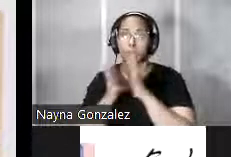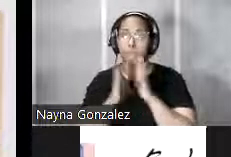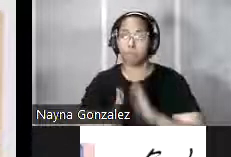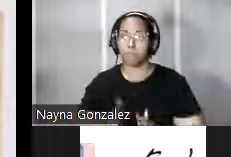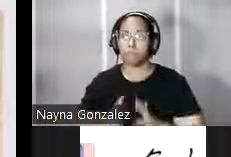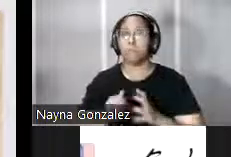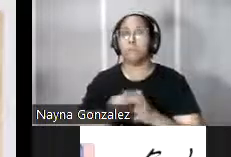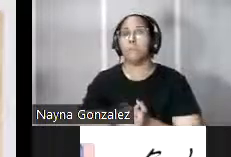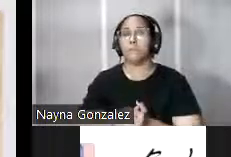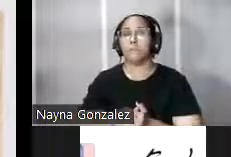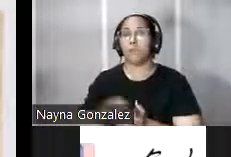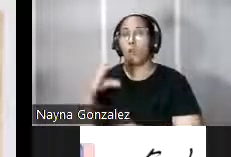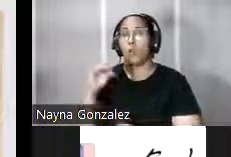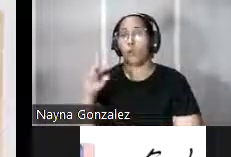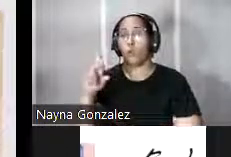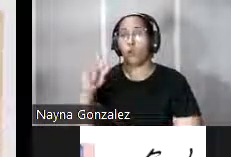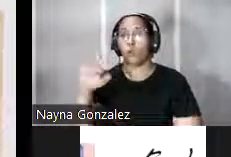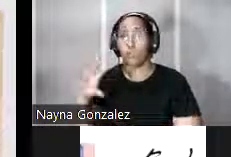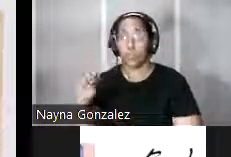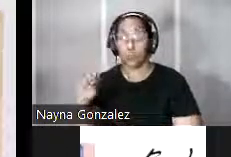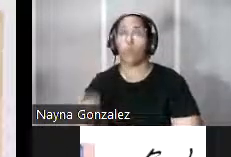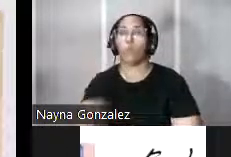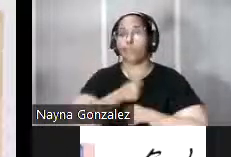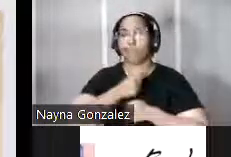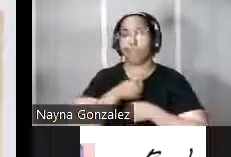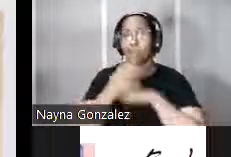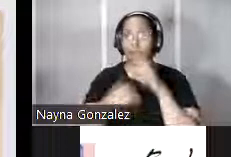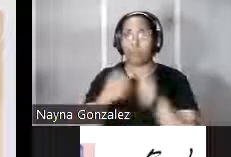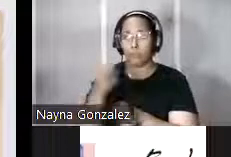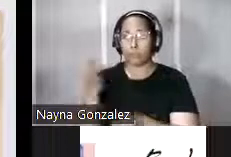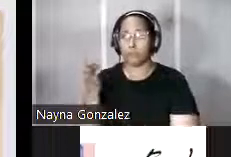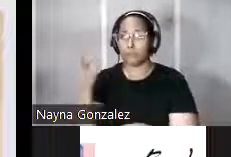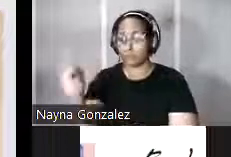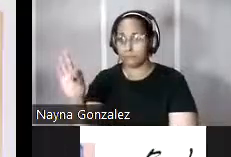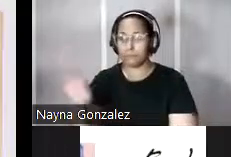de Santiago Cortijo un ingeniero militar que trabajó en la isla en el siglo XIX.